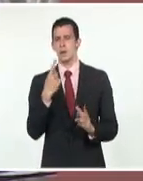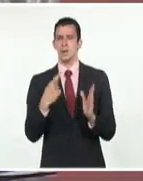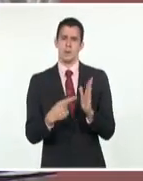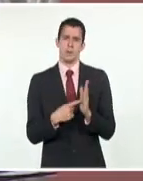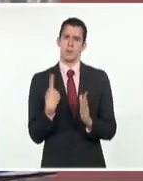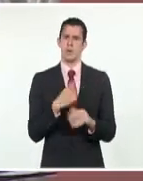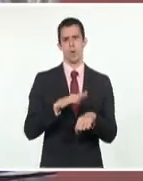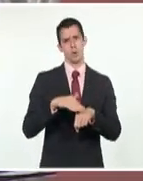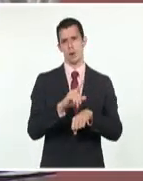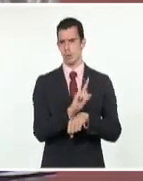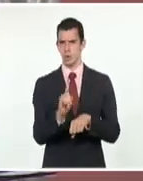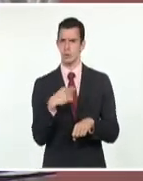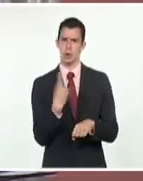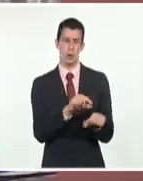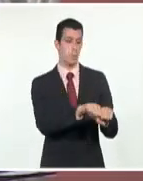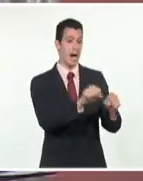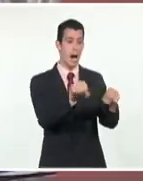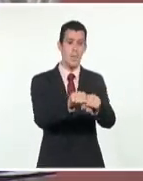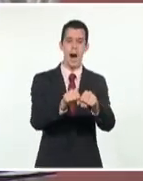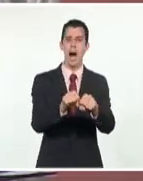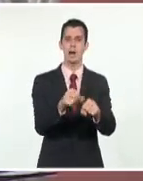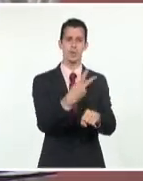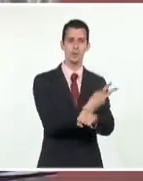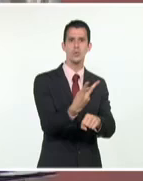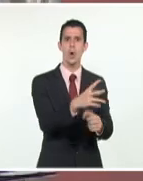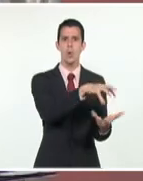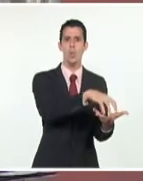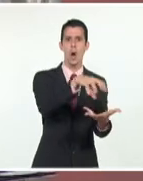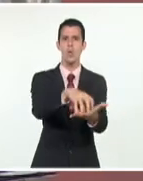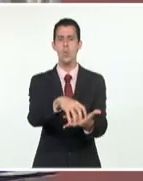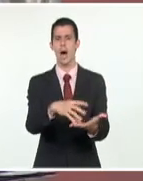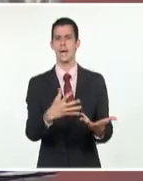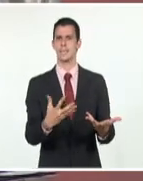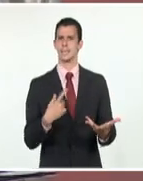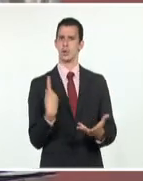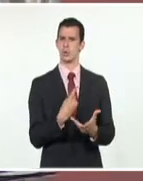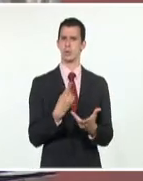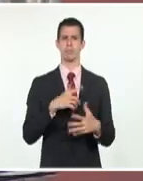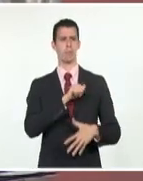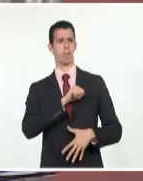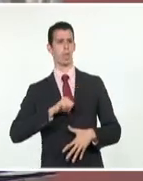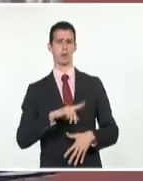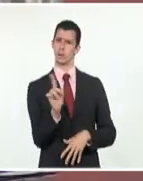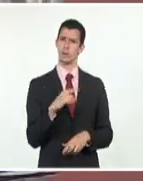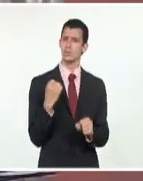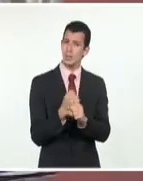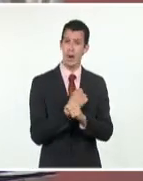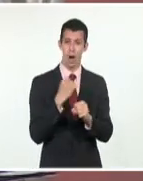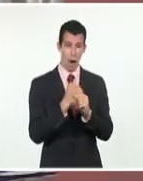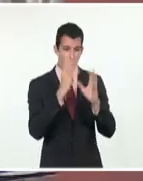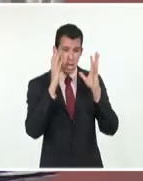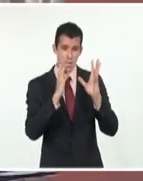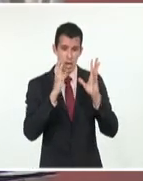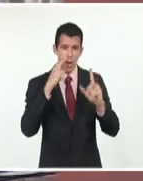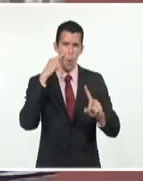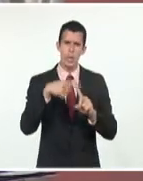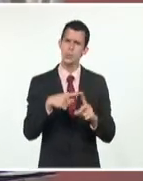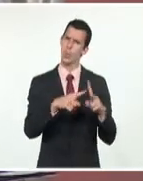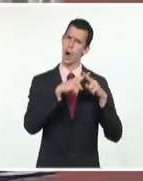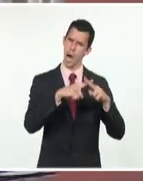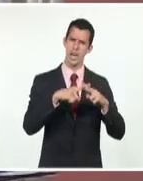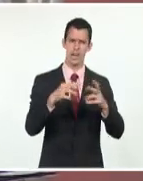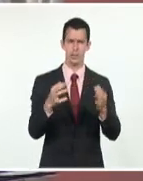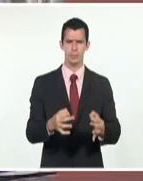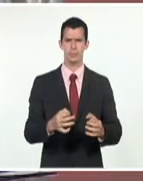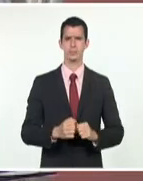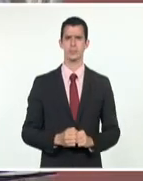en varias termoeléctricas y que se está trabajando ininterrumpidamente. El pronóstico que tenemos es que, bueno, se trabaja en